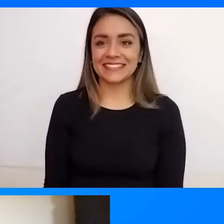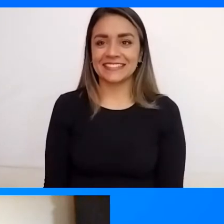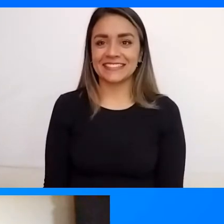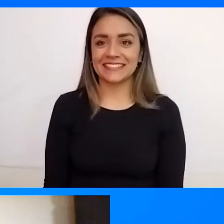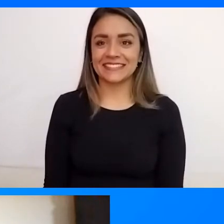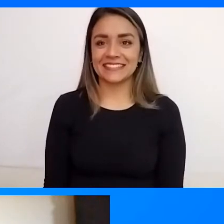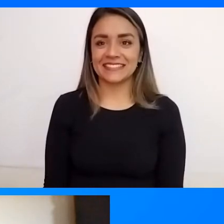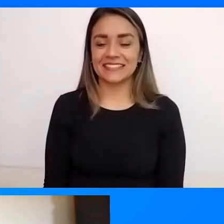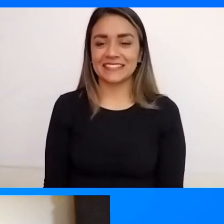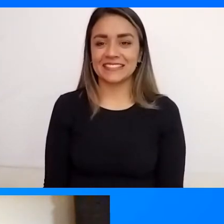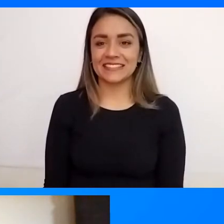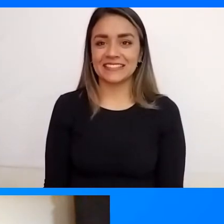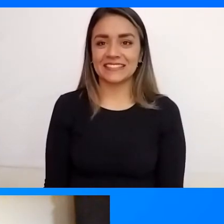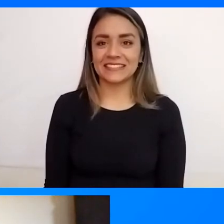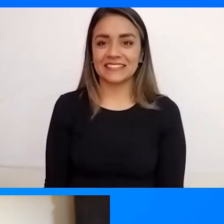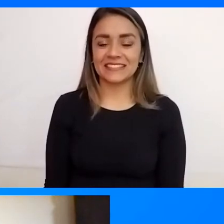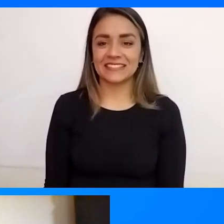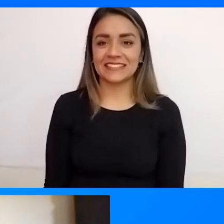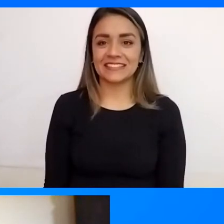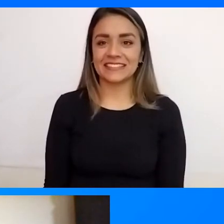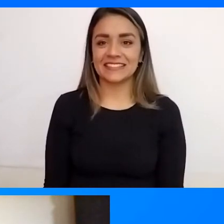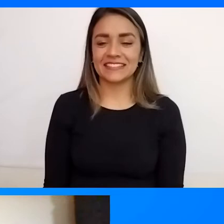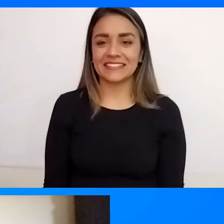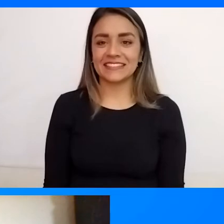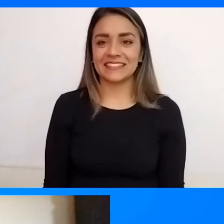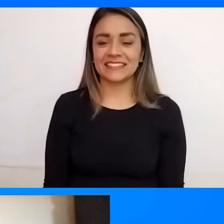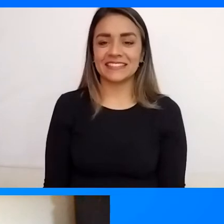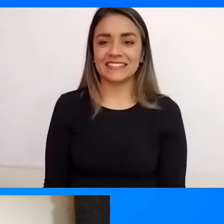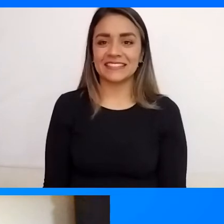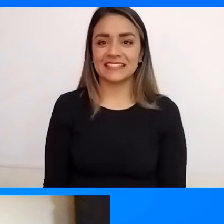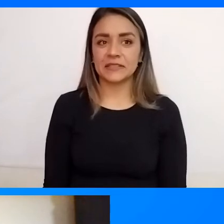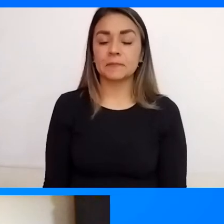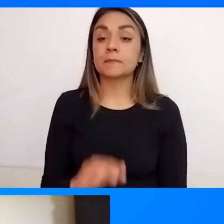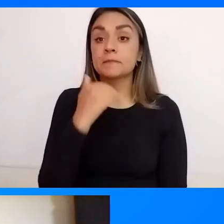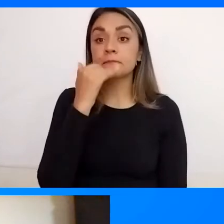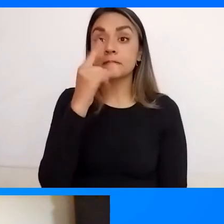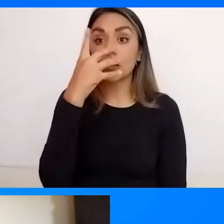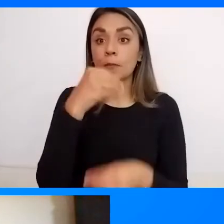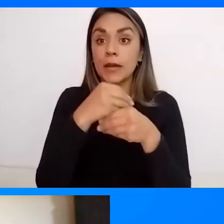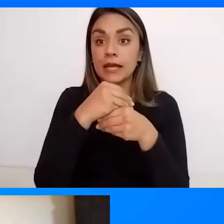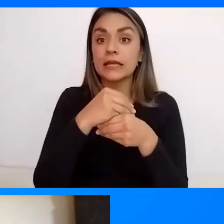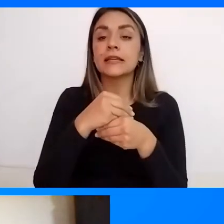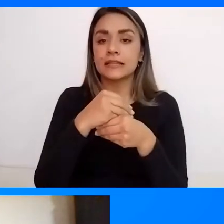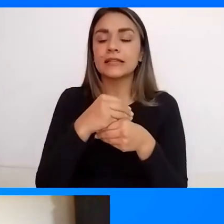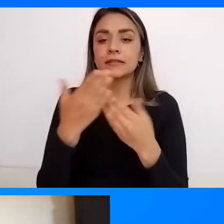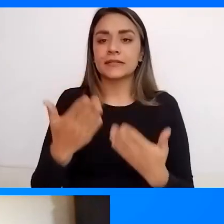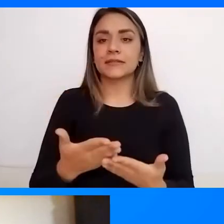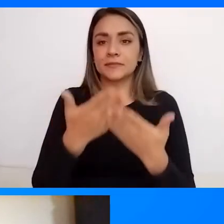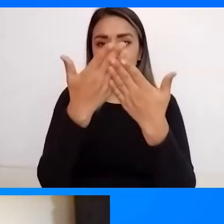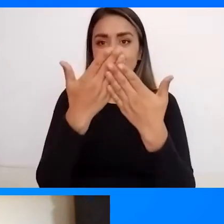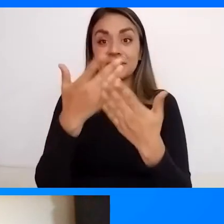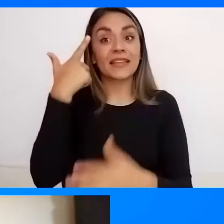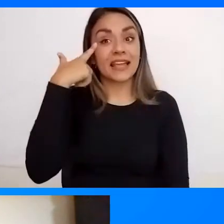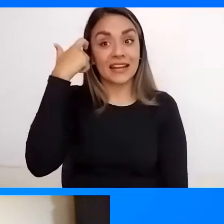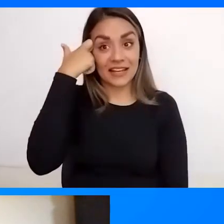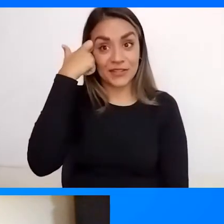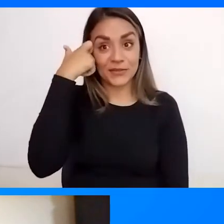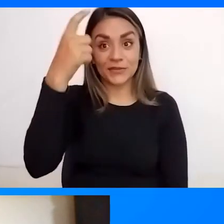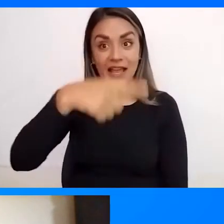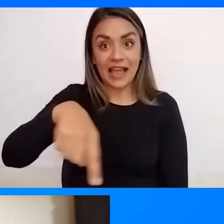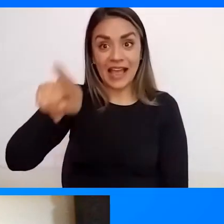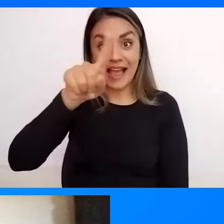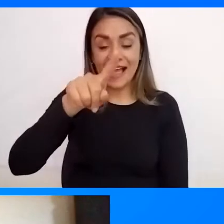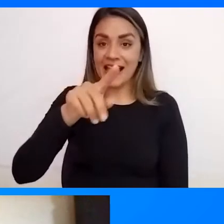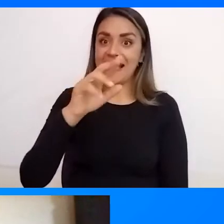Disculpame profe No te escucho muy bien Ok No sé si tienes Algo más que decir Entonces ya los dejo Con ese reto ¿Listo? Ay